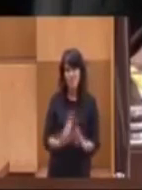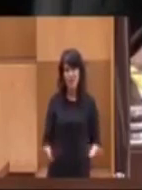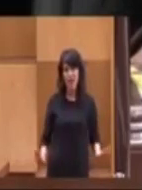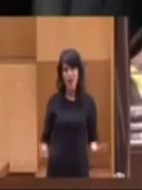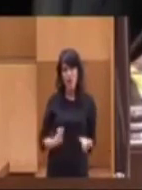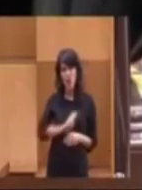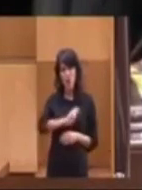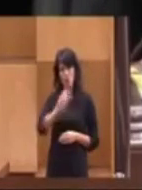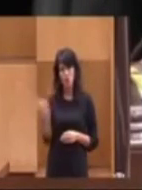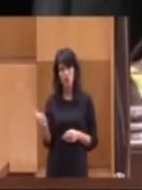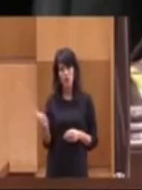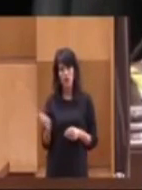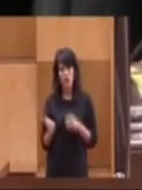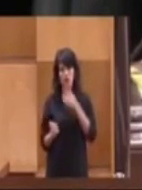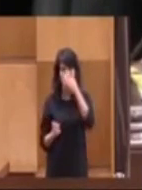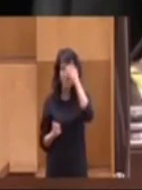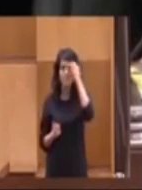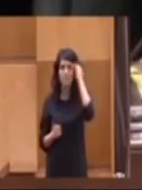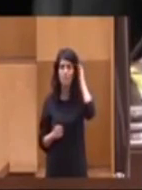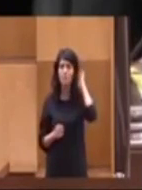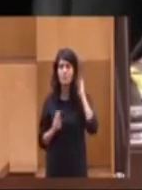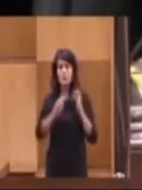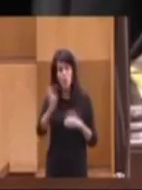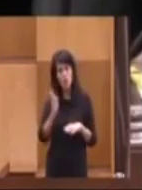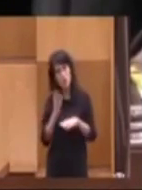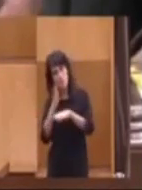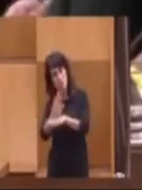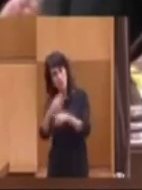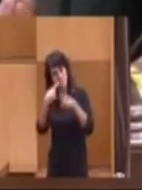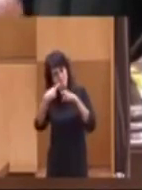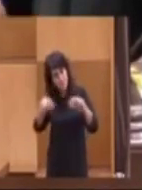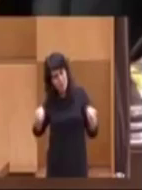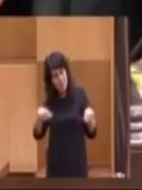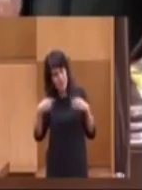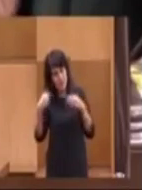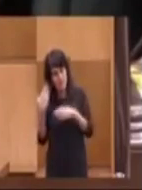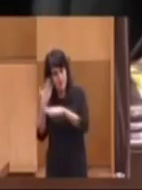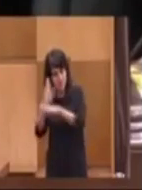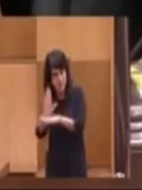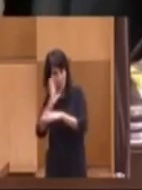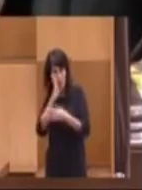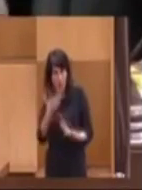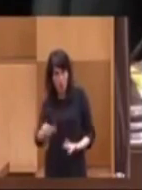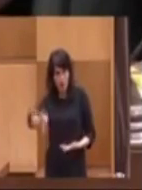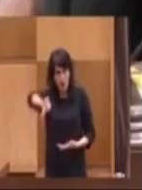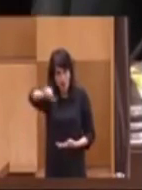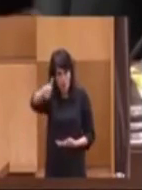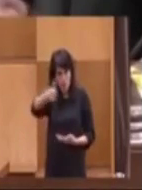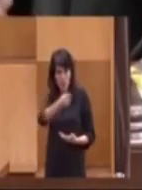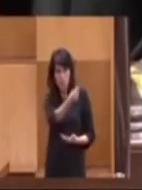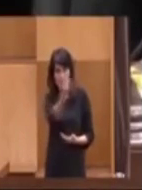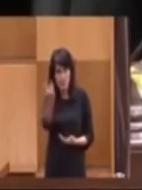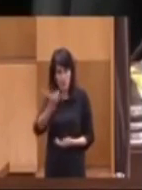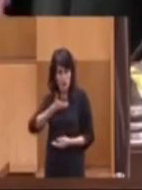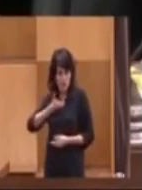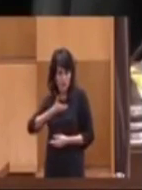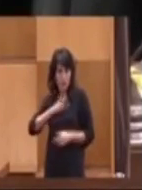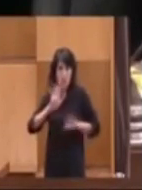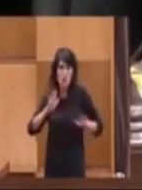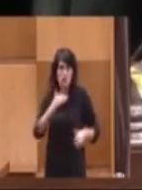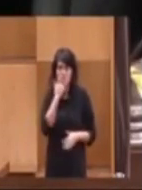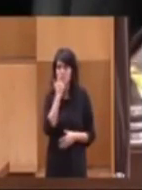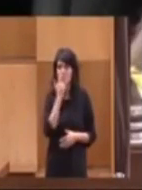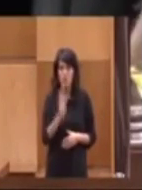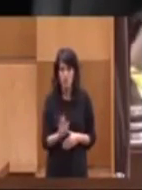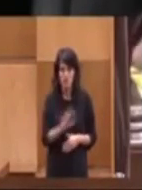es otra moción la que se está presentando y aprobando en el resto de ayuntamientos. Entonces, yo no sé,